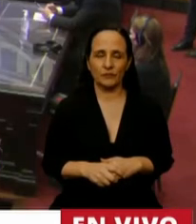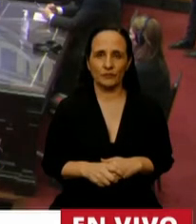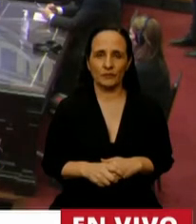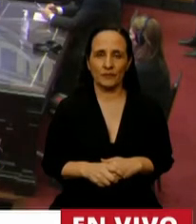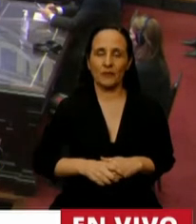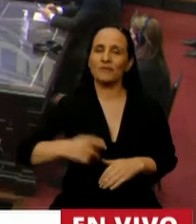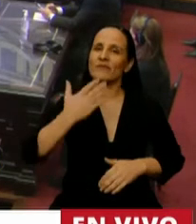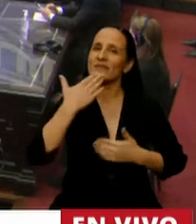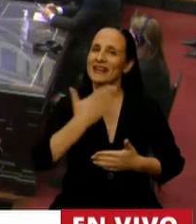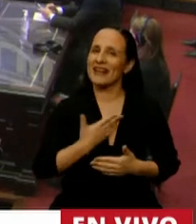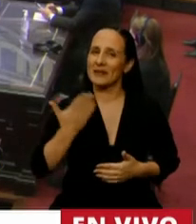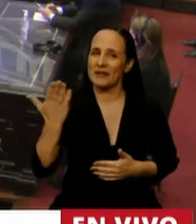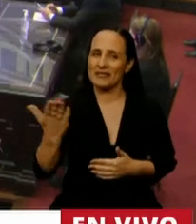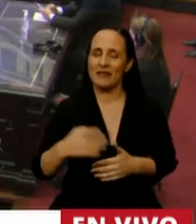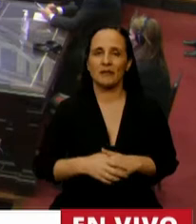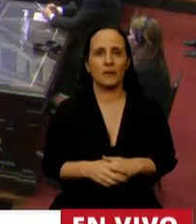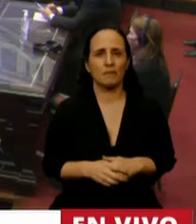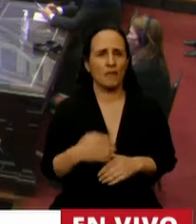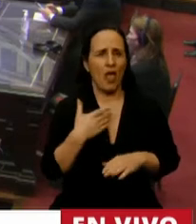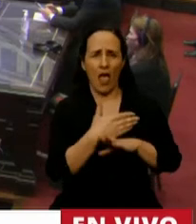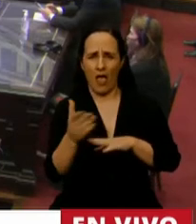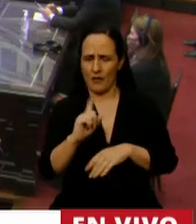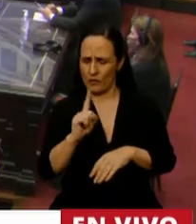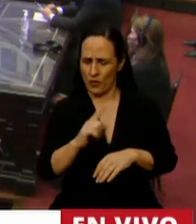Gracias, Presidente. No me voy a acceder.